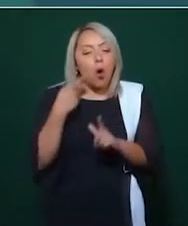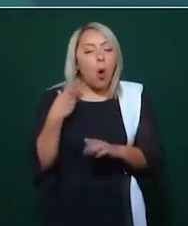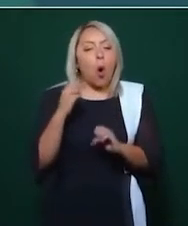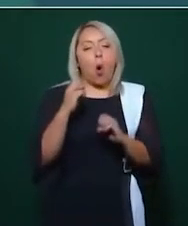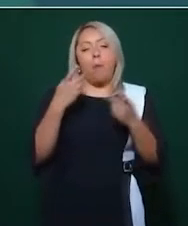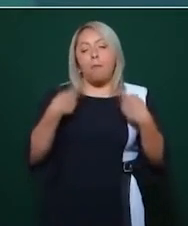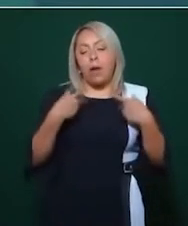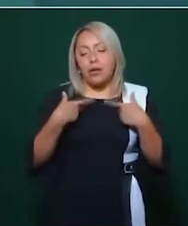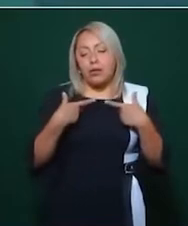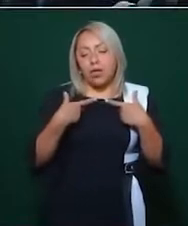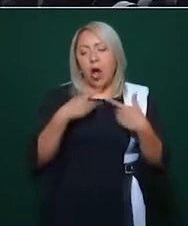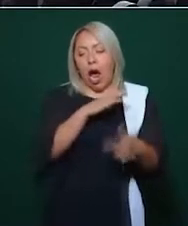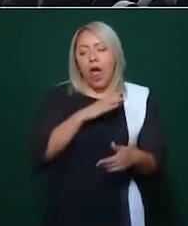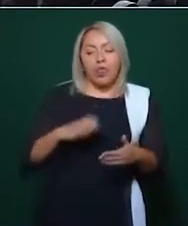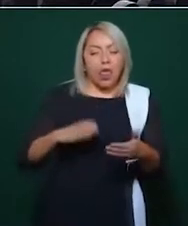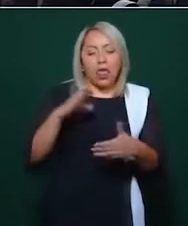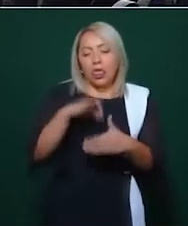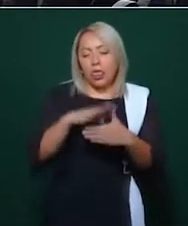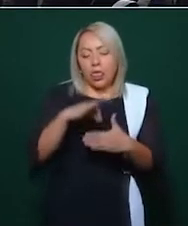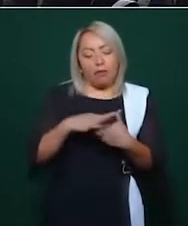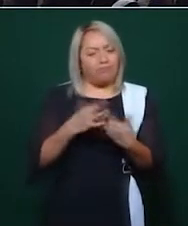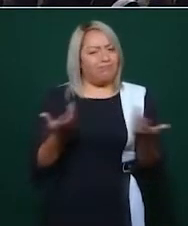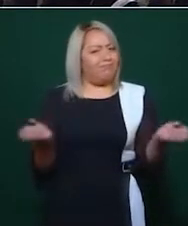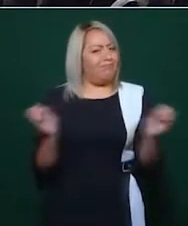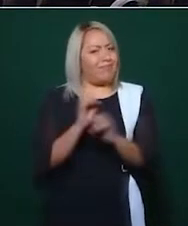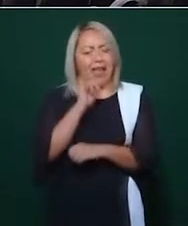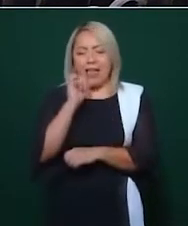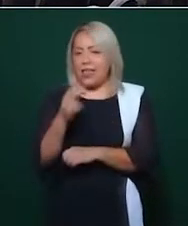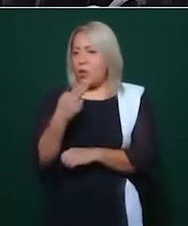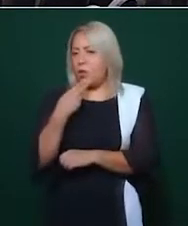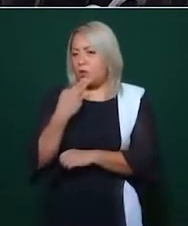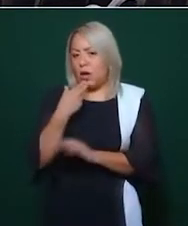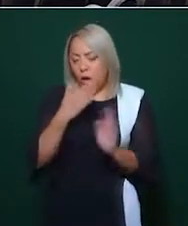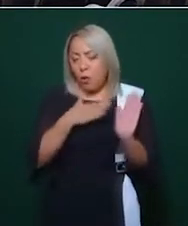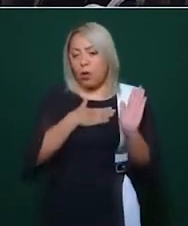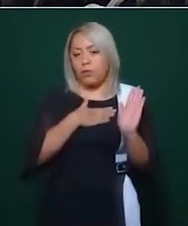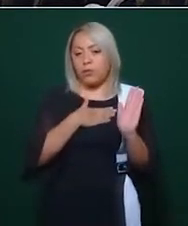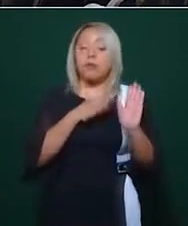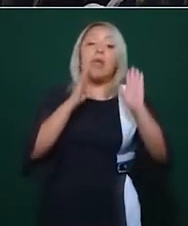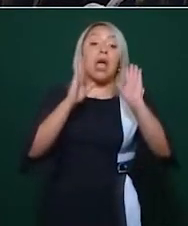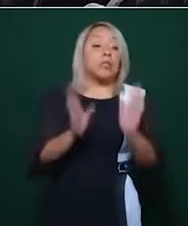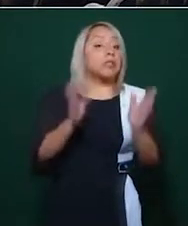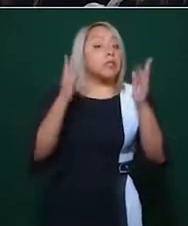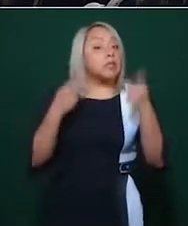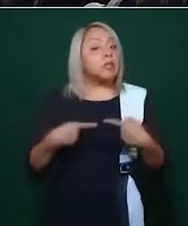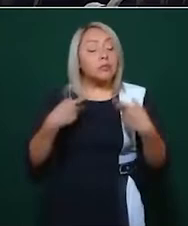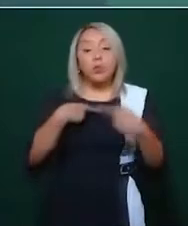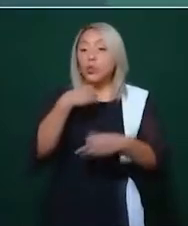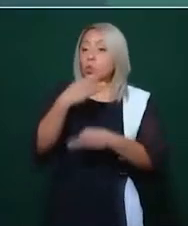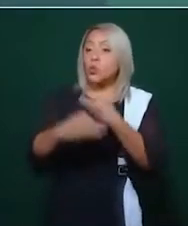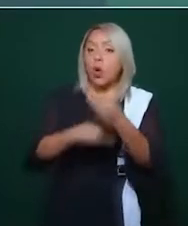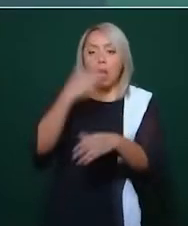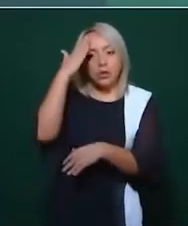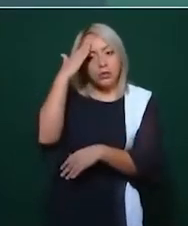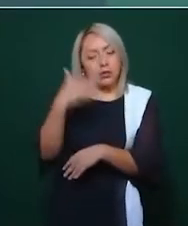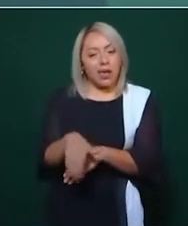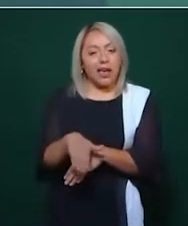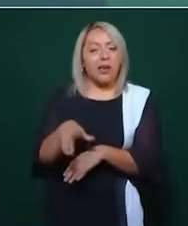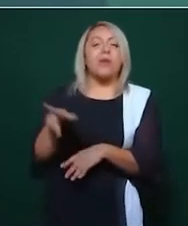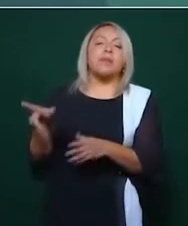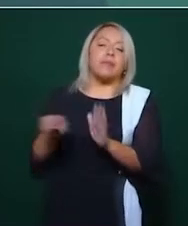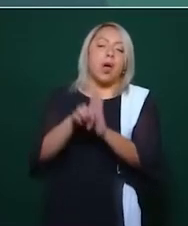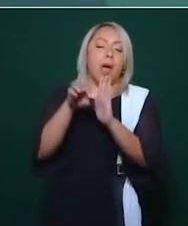Y ya la gente sabe, el que reparte despensa es un